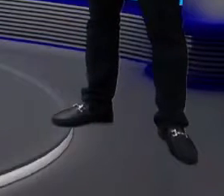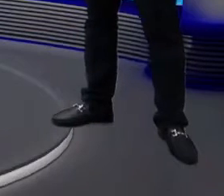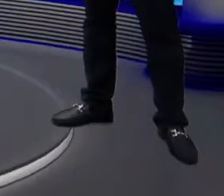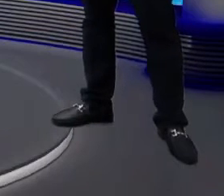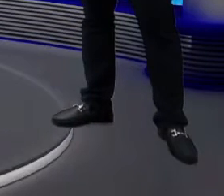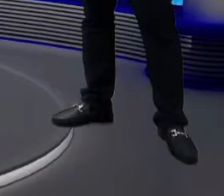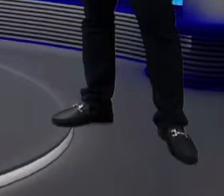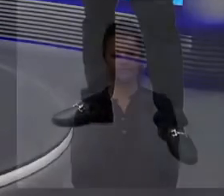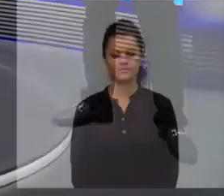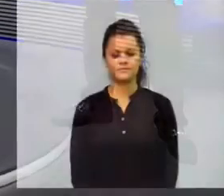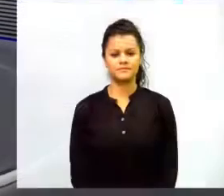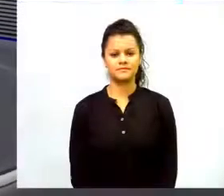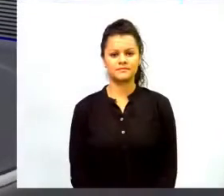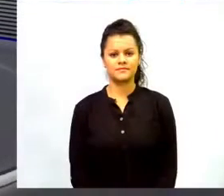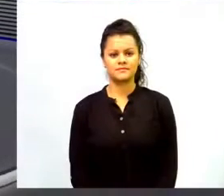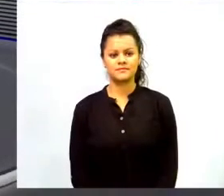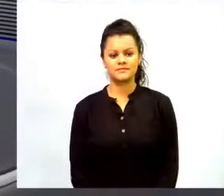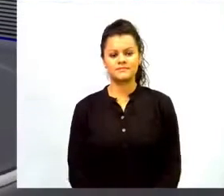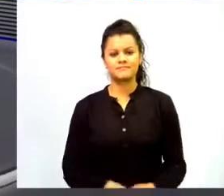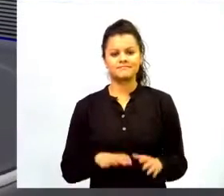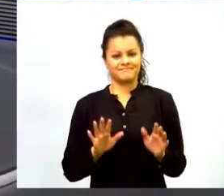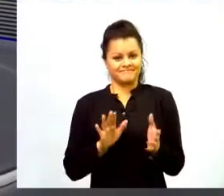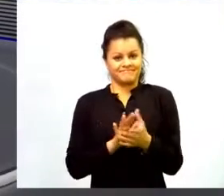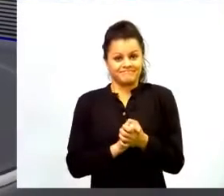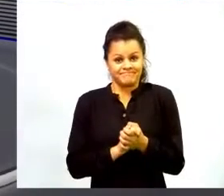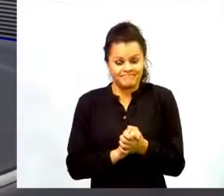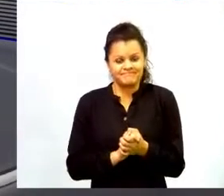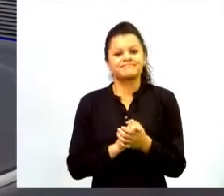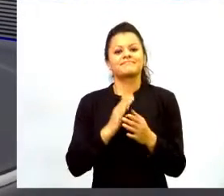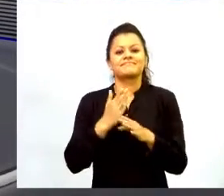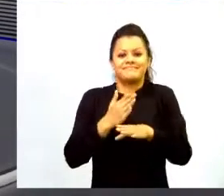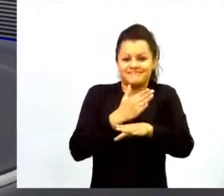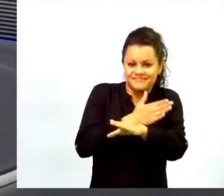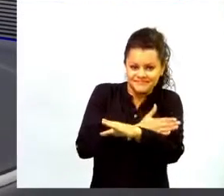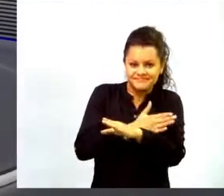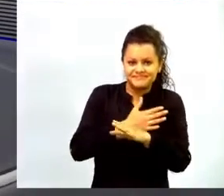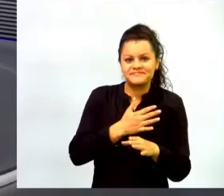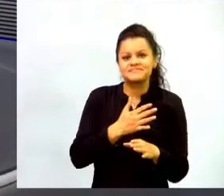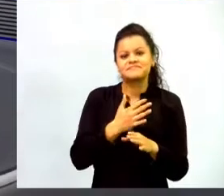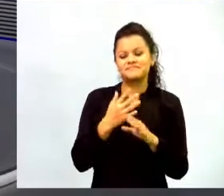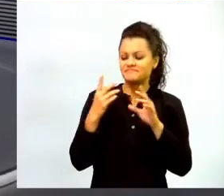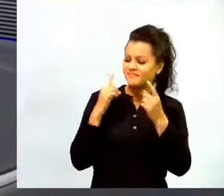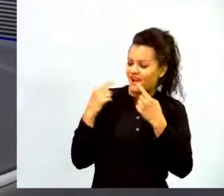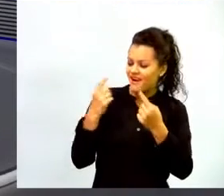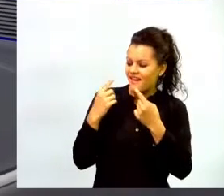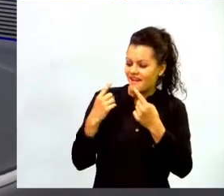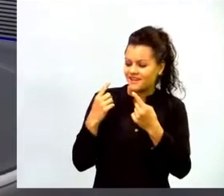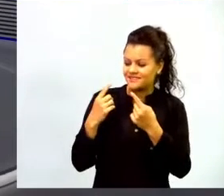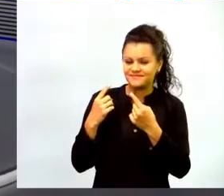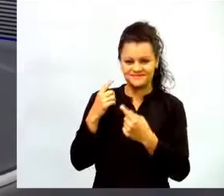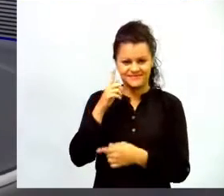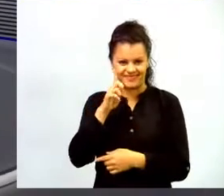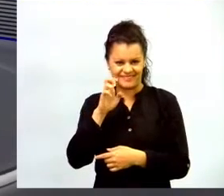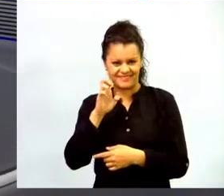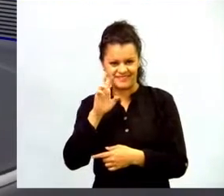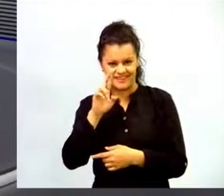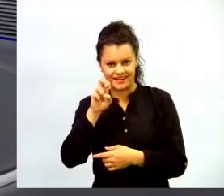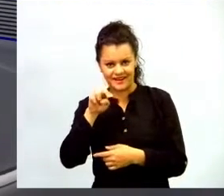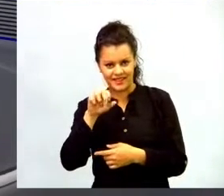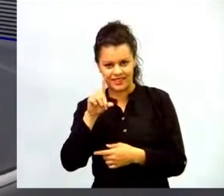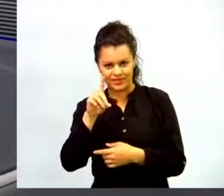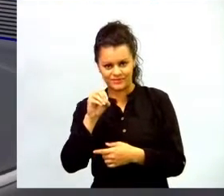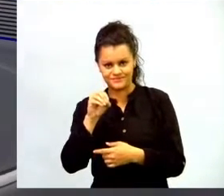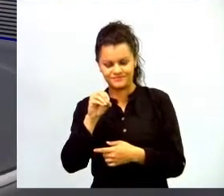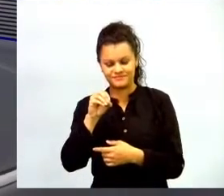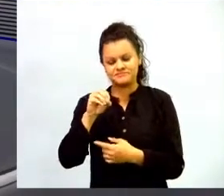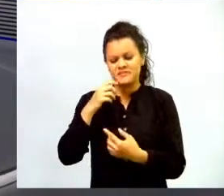Bueno, y estamos ahora precisamente con Fernando Bedoya, con esa conversación que tuvimos sobre lo que ha sido